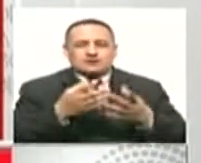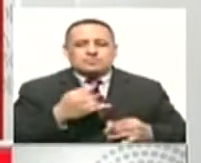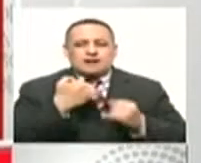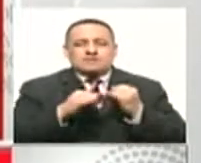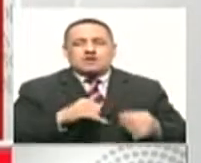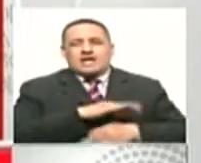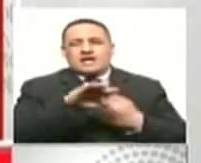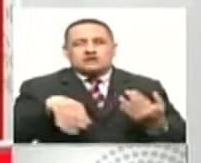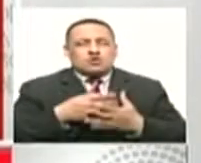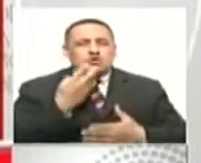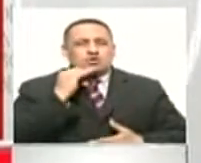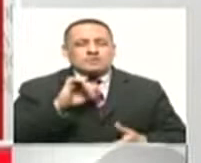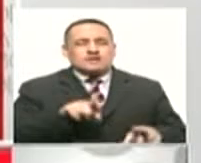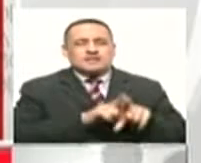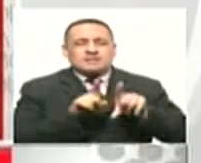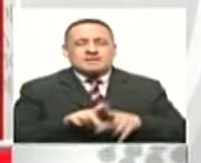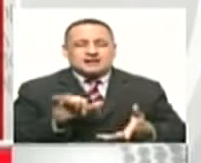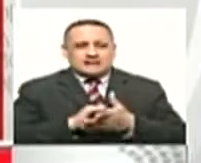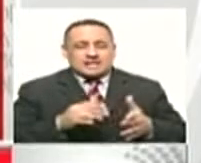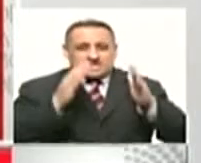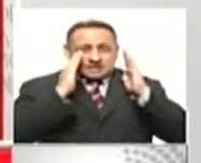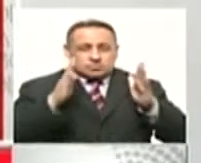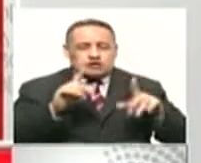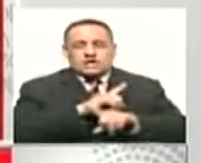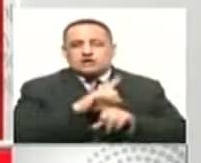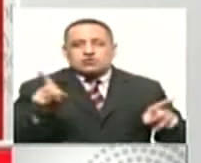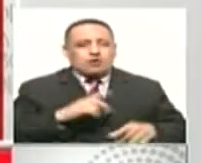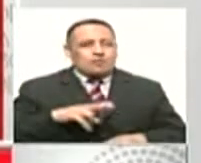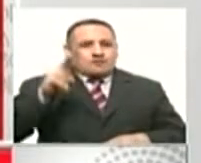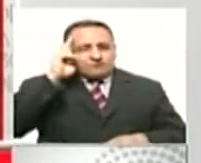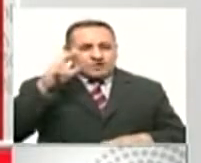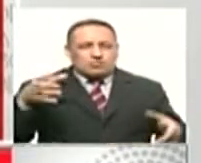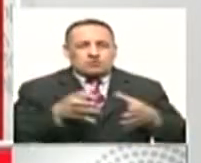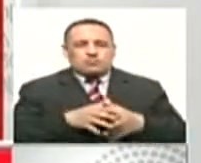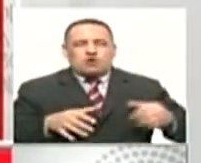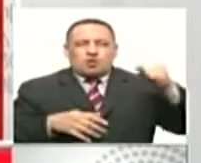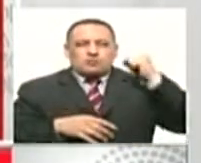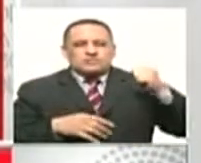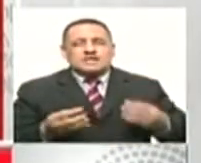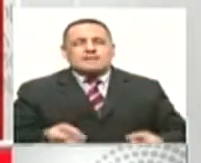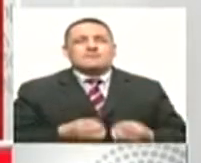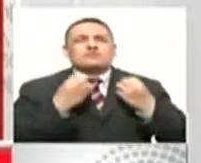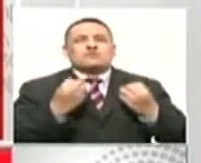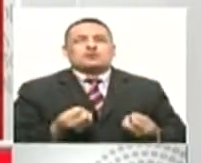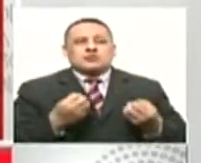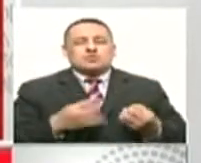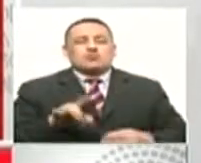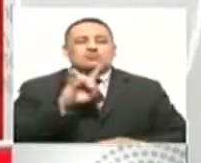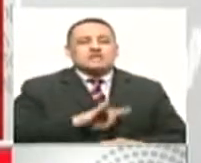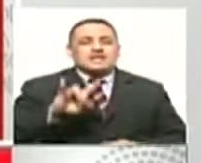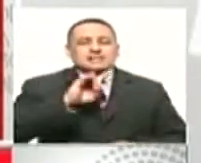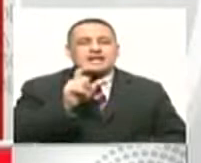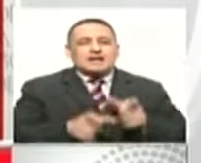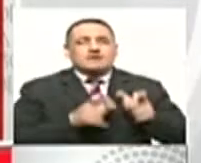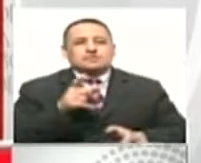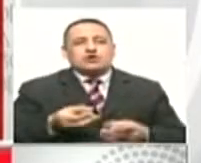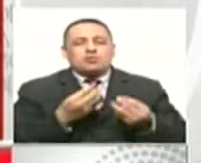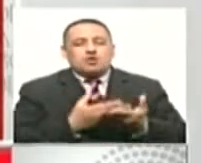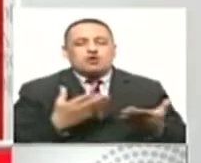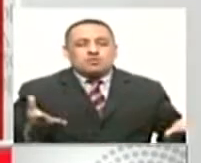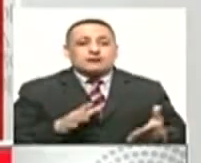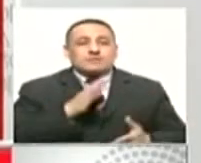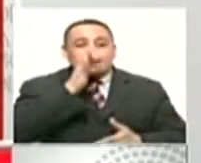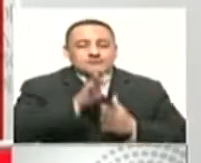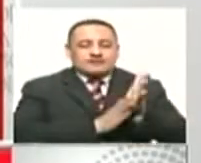Mira, nosotros hemos vivido una o estamos viviendo un drama, digamos, con la pandemia